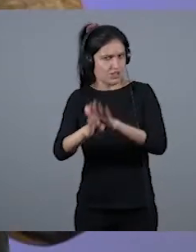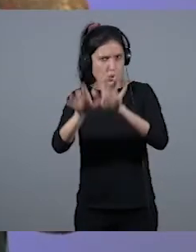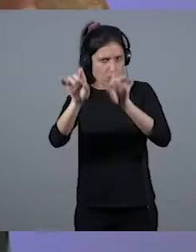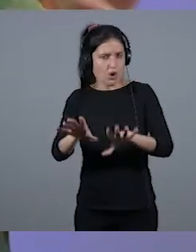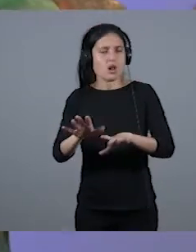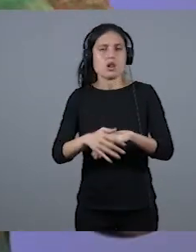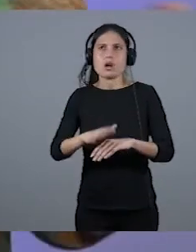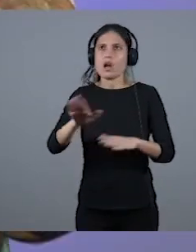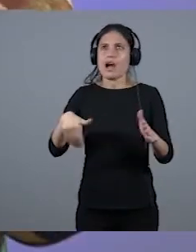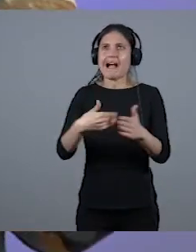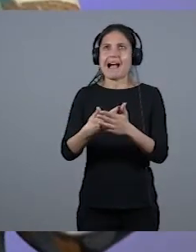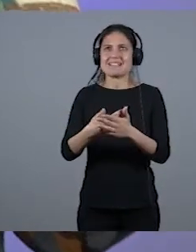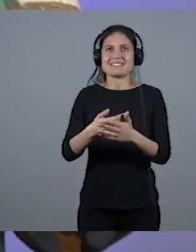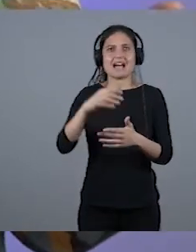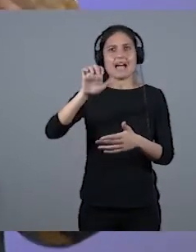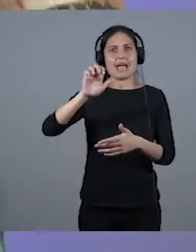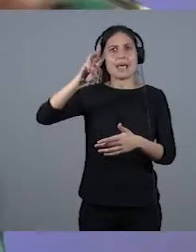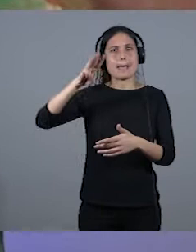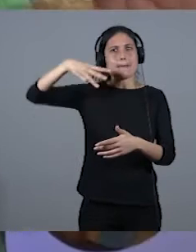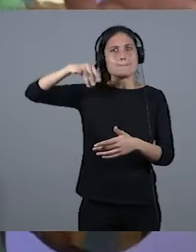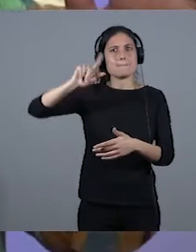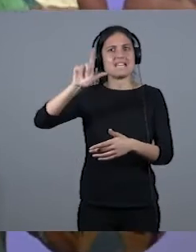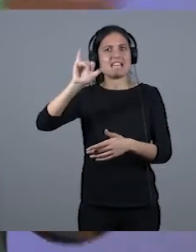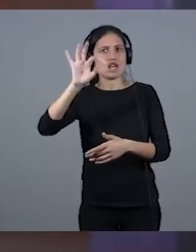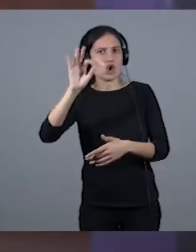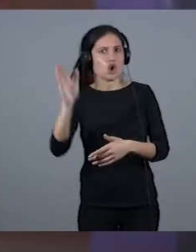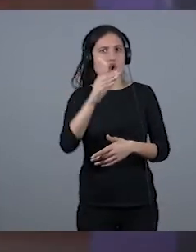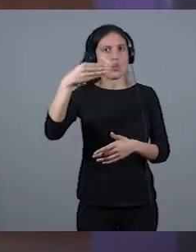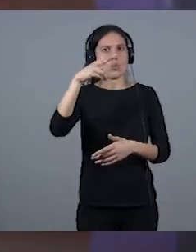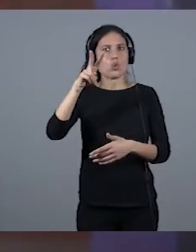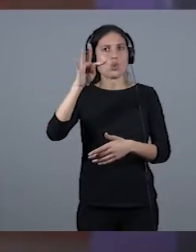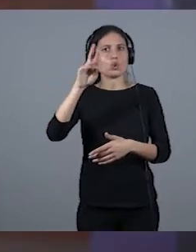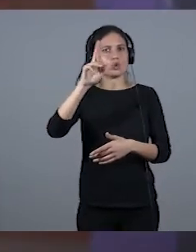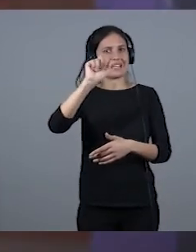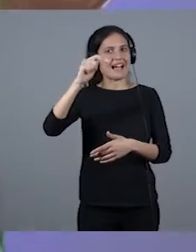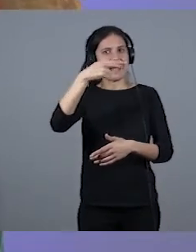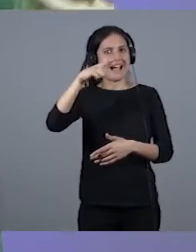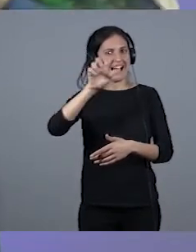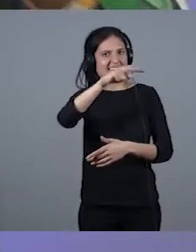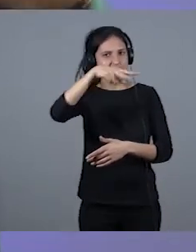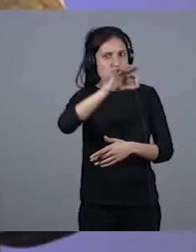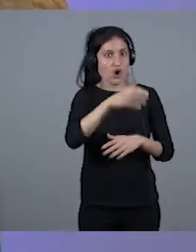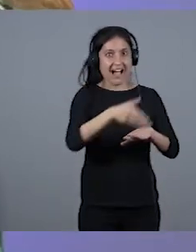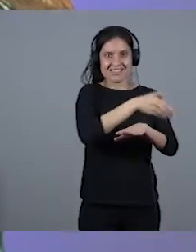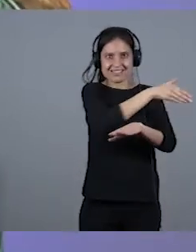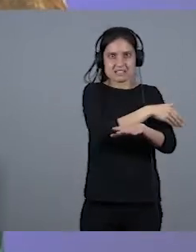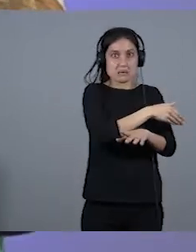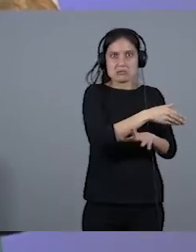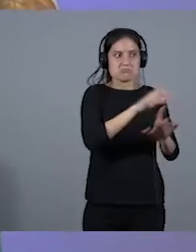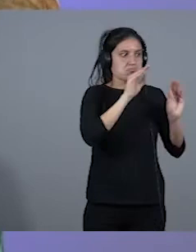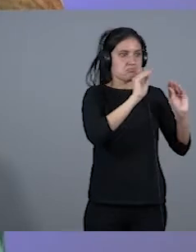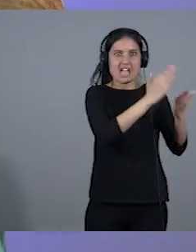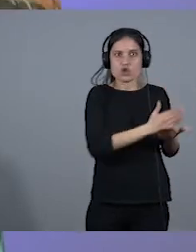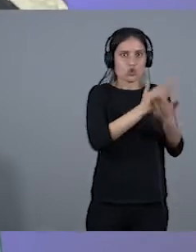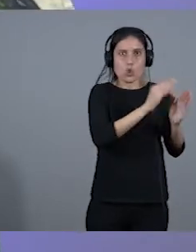Emilio Butuagueño y alguno más, nadie tenía carrera en el fútbol, luego sí hemos visto a Juan Mata, visto a tal, pero de